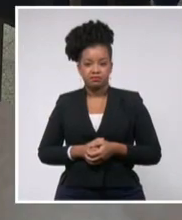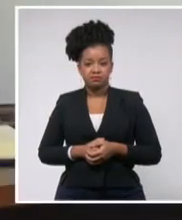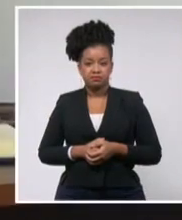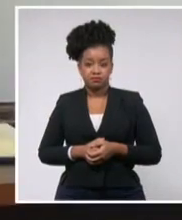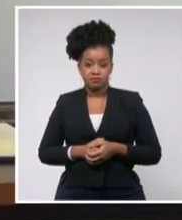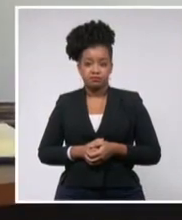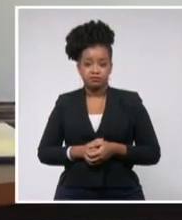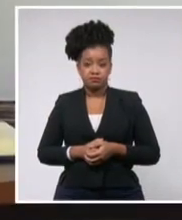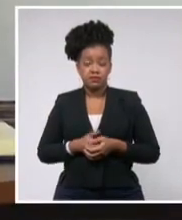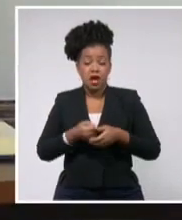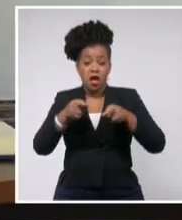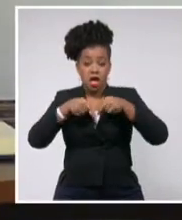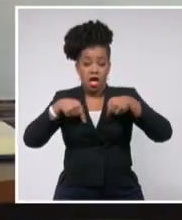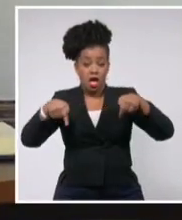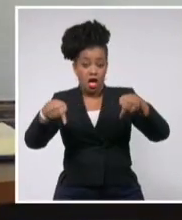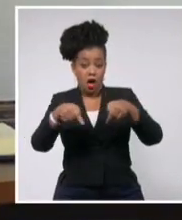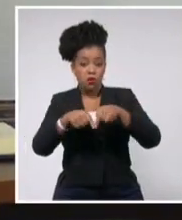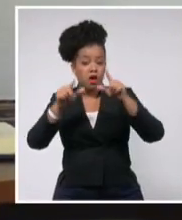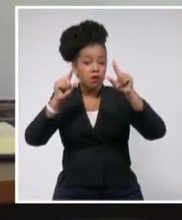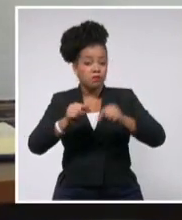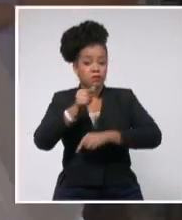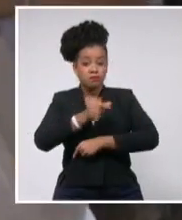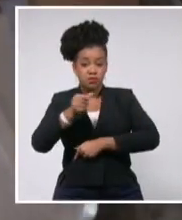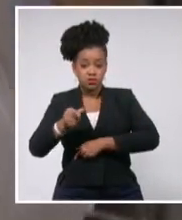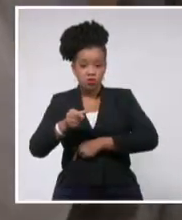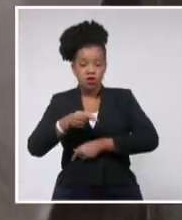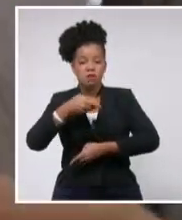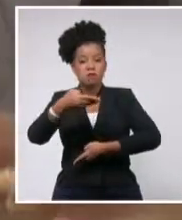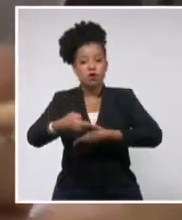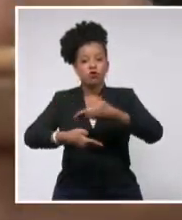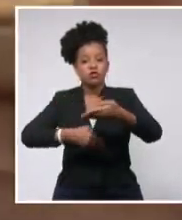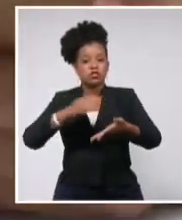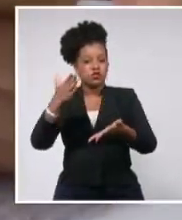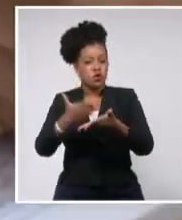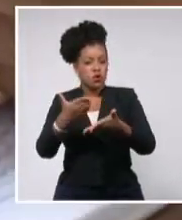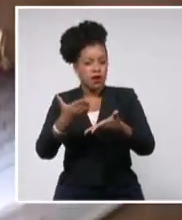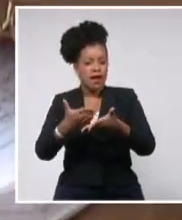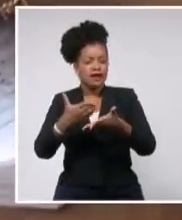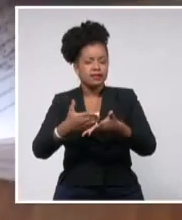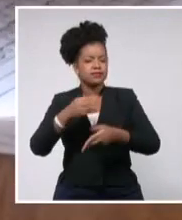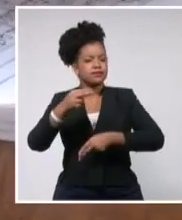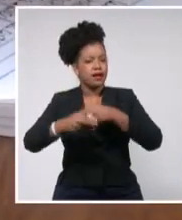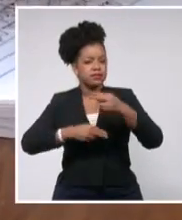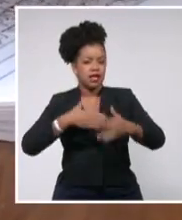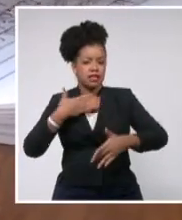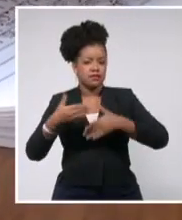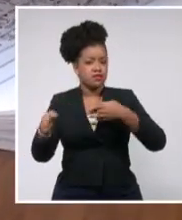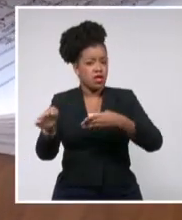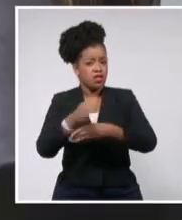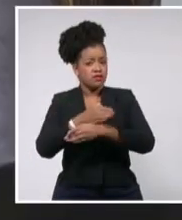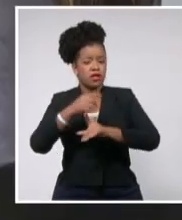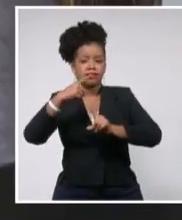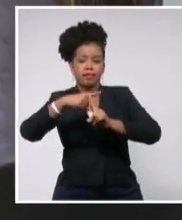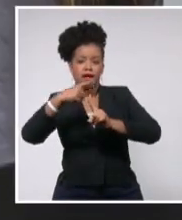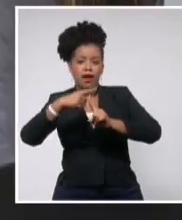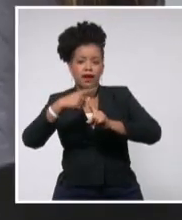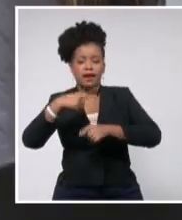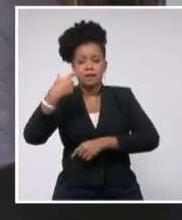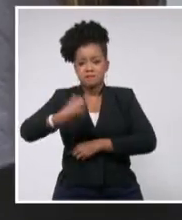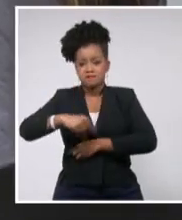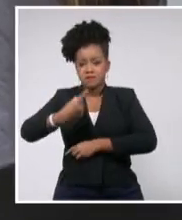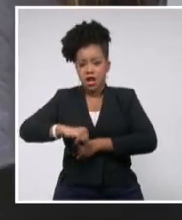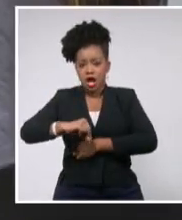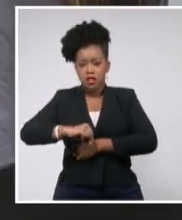en la Casa de Altos Estudios, el proceso docente se complementa con actividades de impacto, prácticas laborales y otras